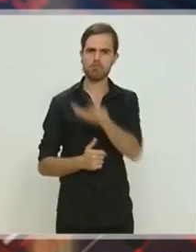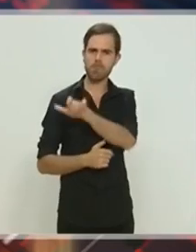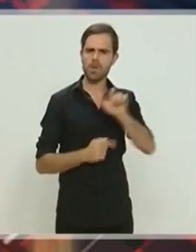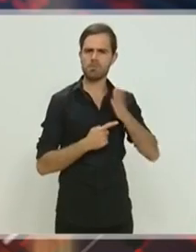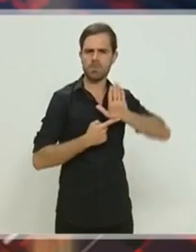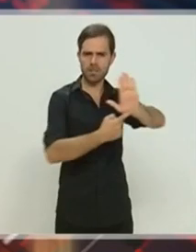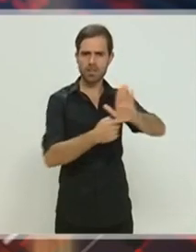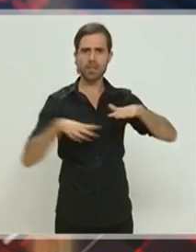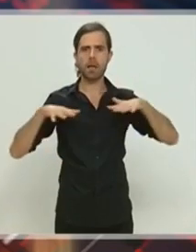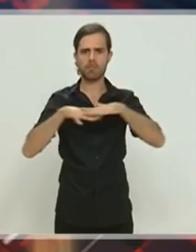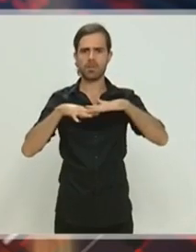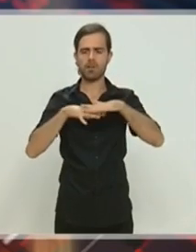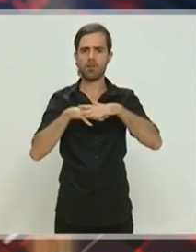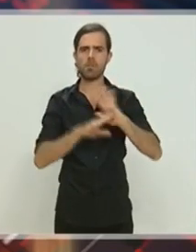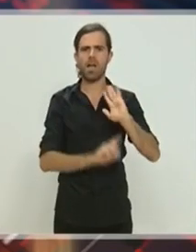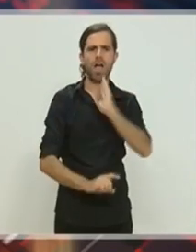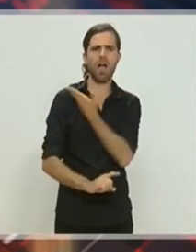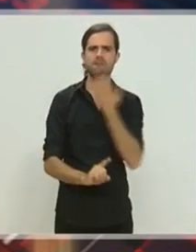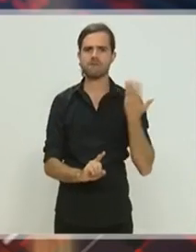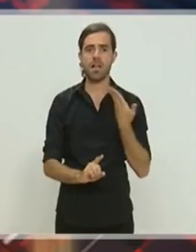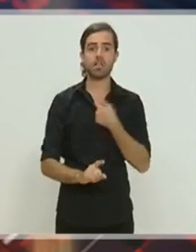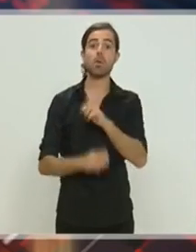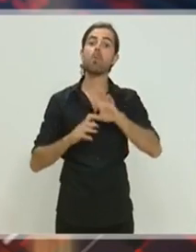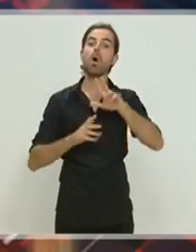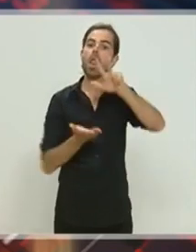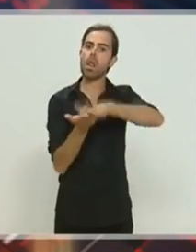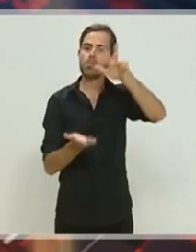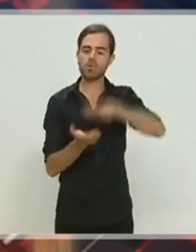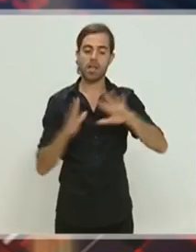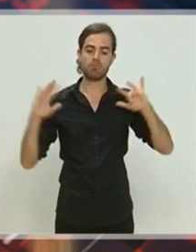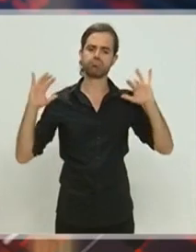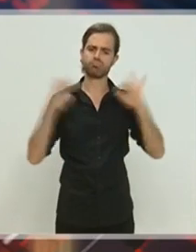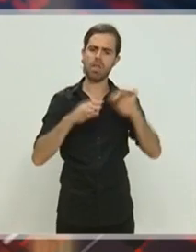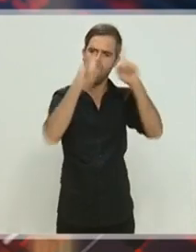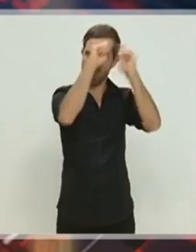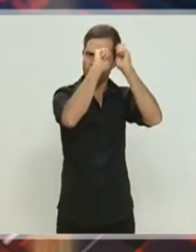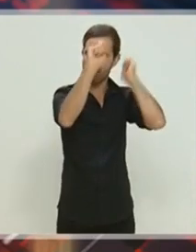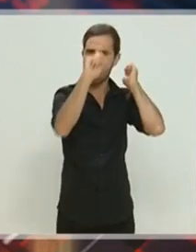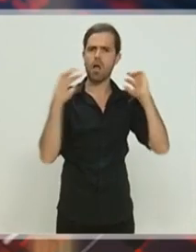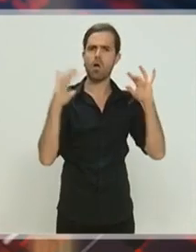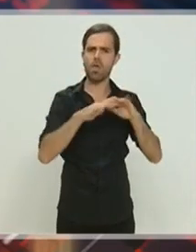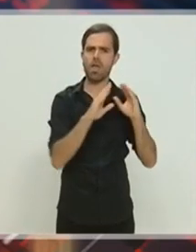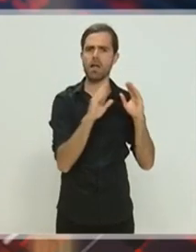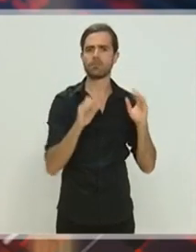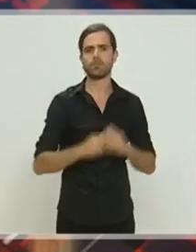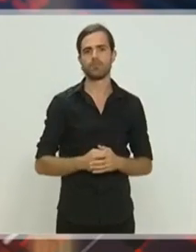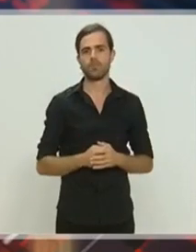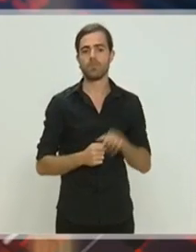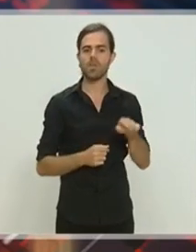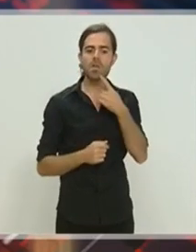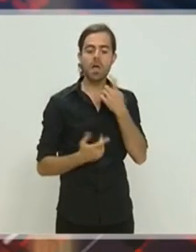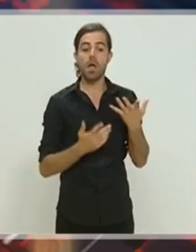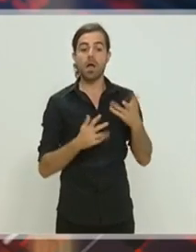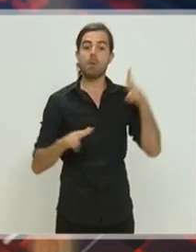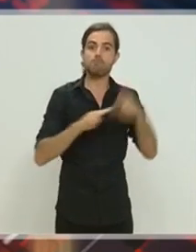Por la hipoteca de toda España se han reunido en Zaragoza para hablar sobre cómo prevenir los desahucios y reivindicar una vivienda digna